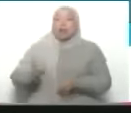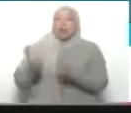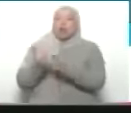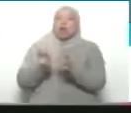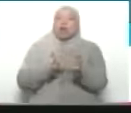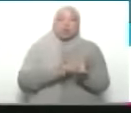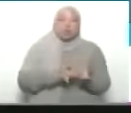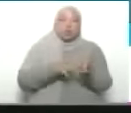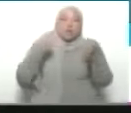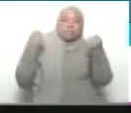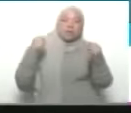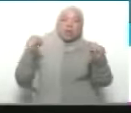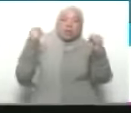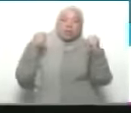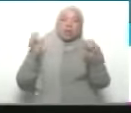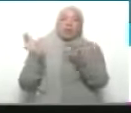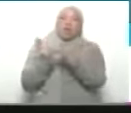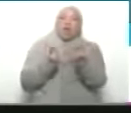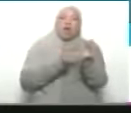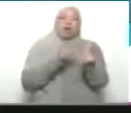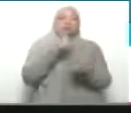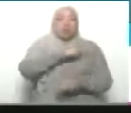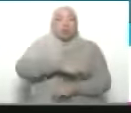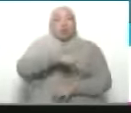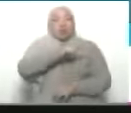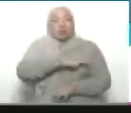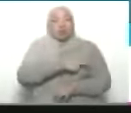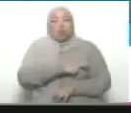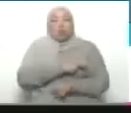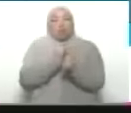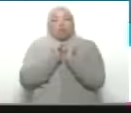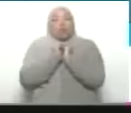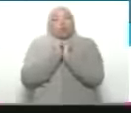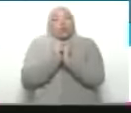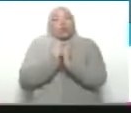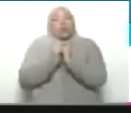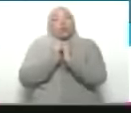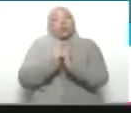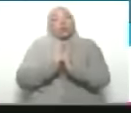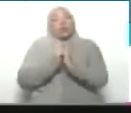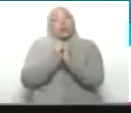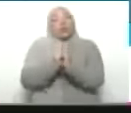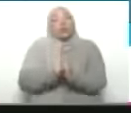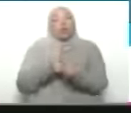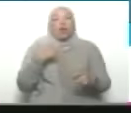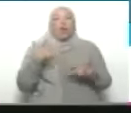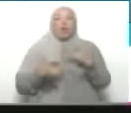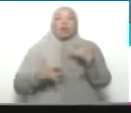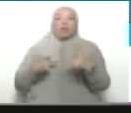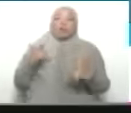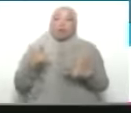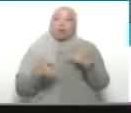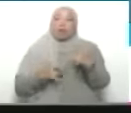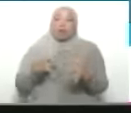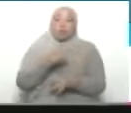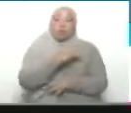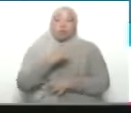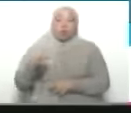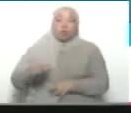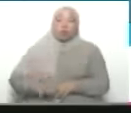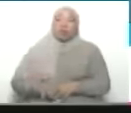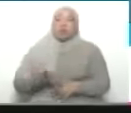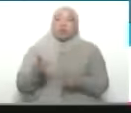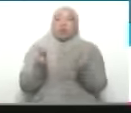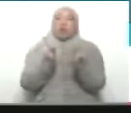cristiano practicante, cristiano de oración y de acción, cristiano de